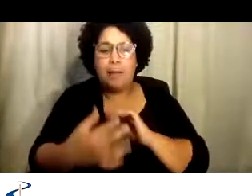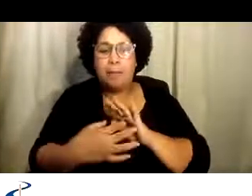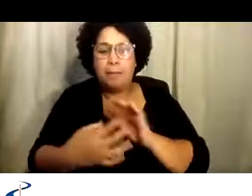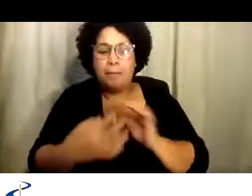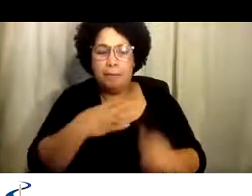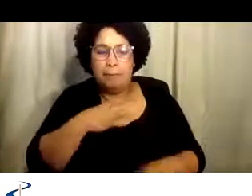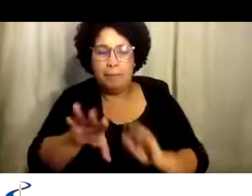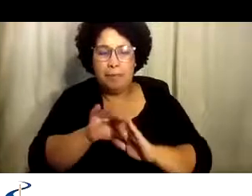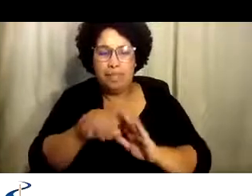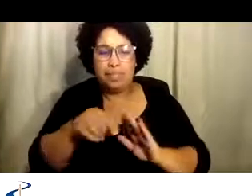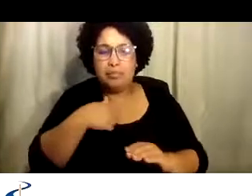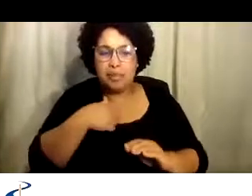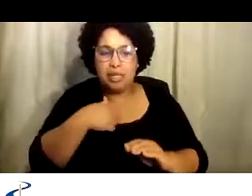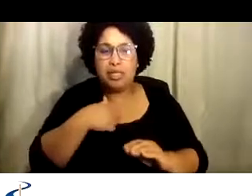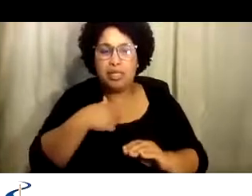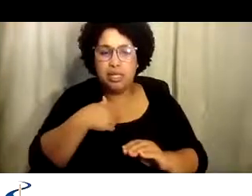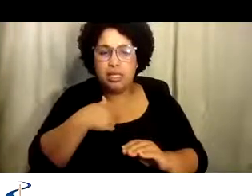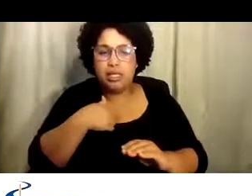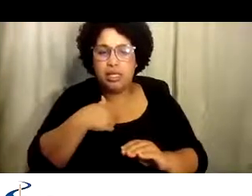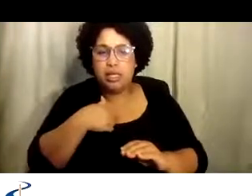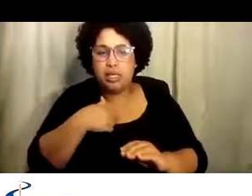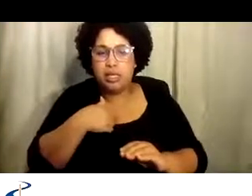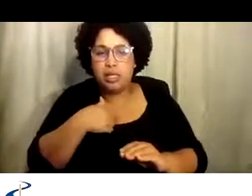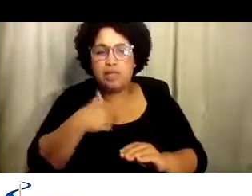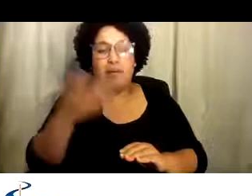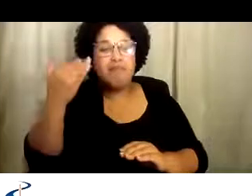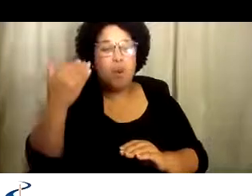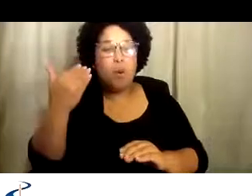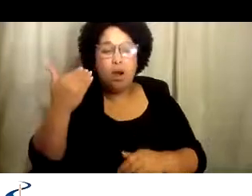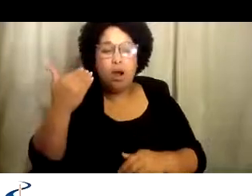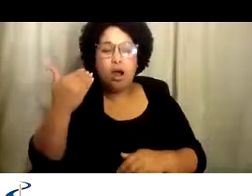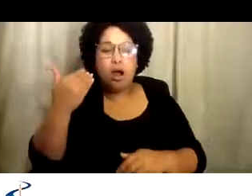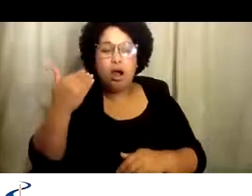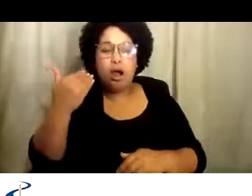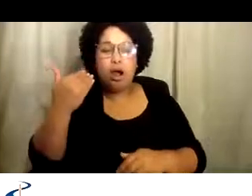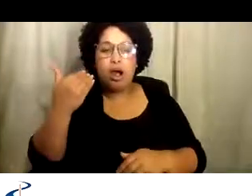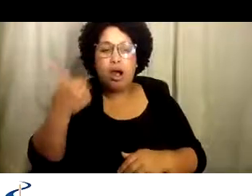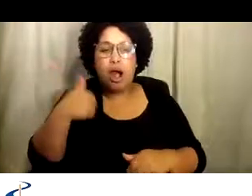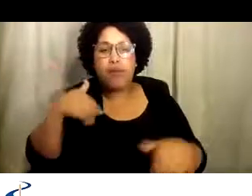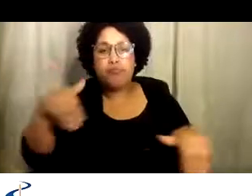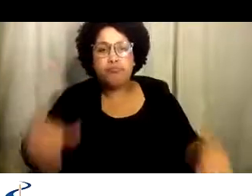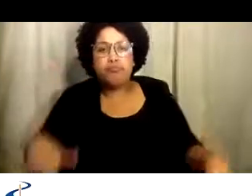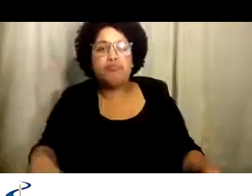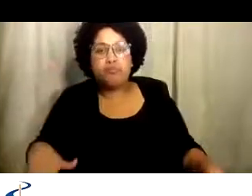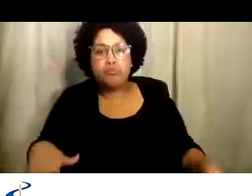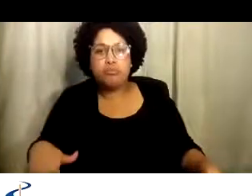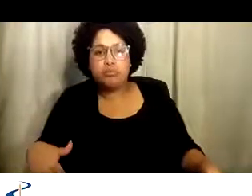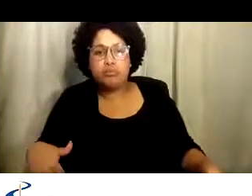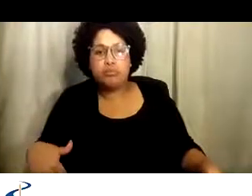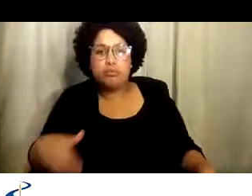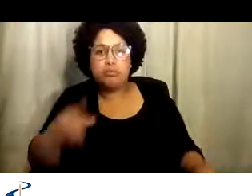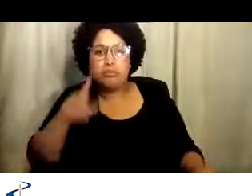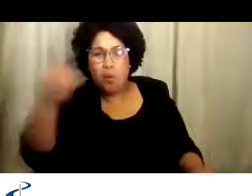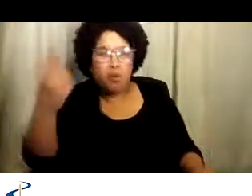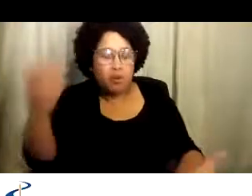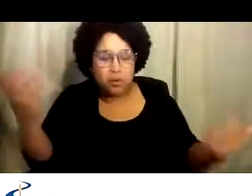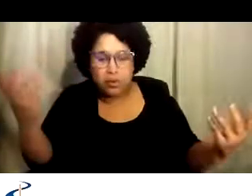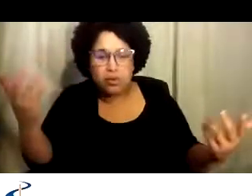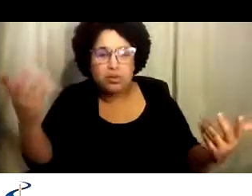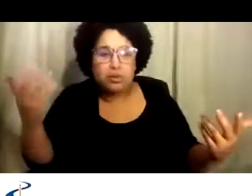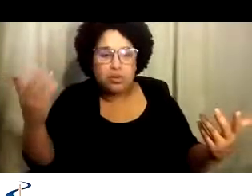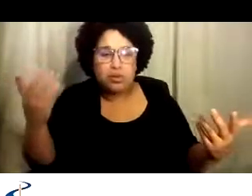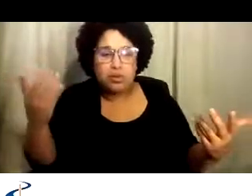que me hayan elegido porque antes de ello, no tenía yo como que estaba bien aburrida.